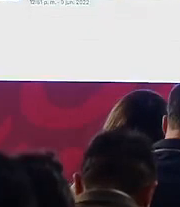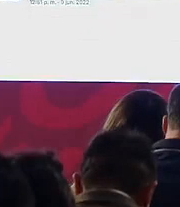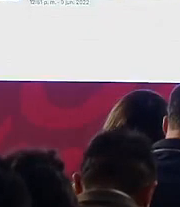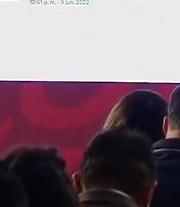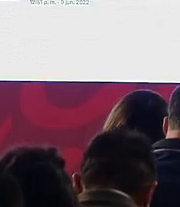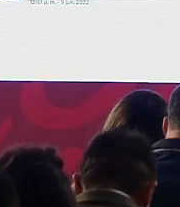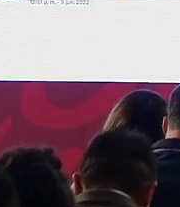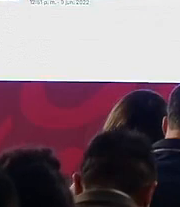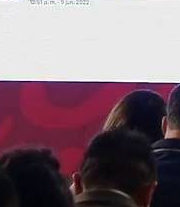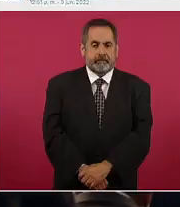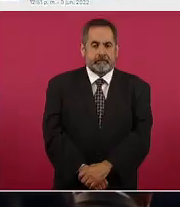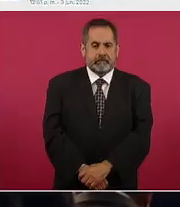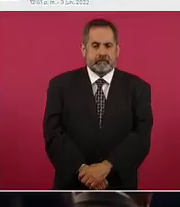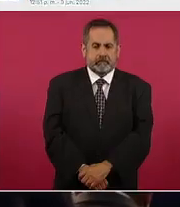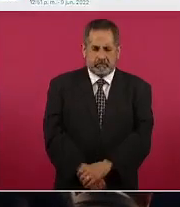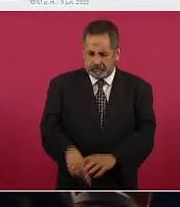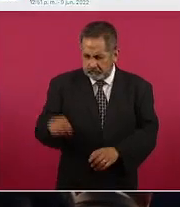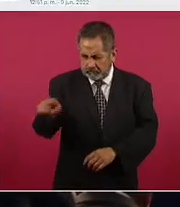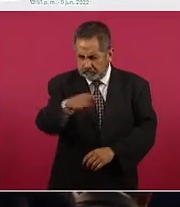les preguntaron a ustedes